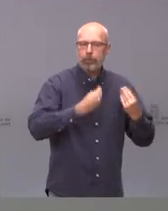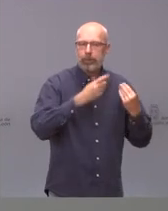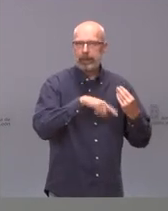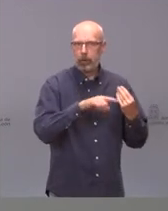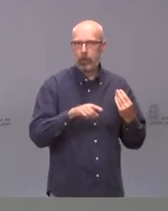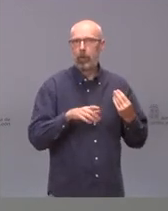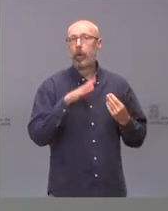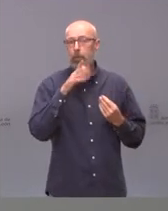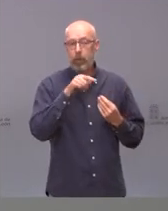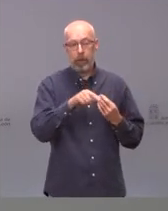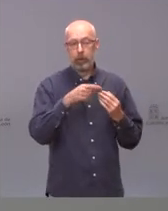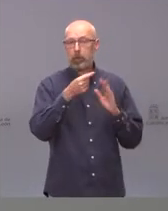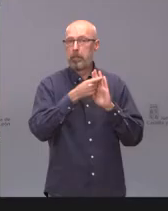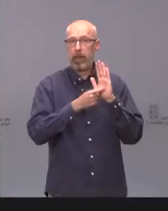funcionar.